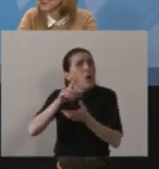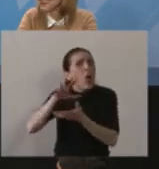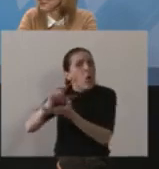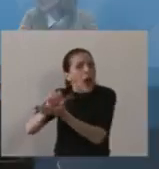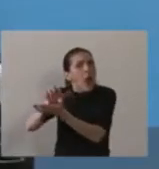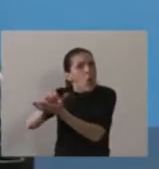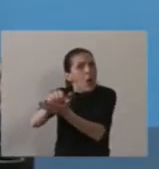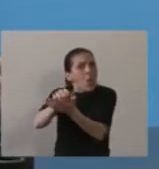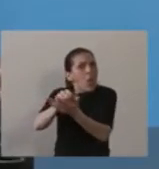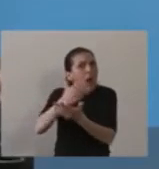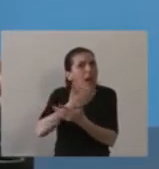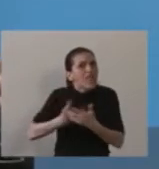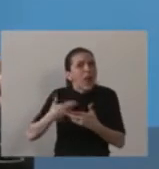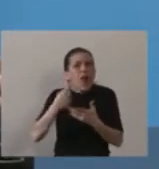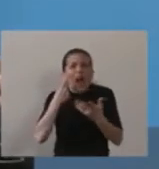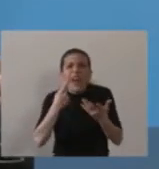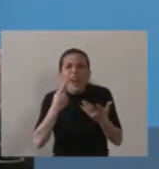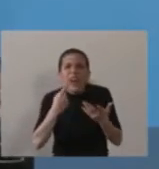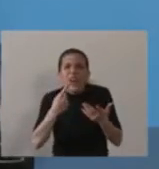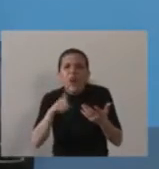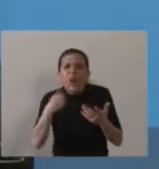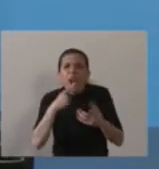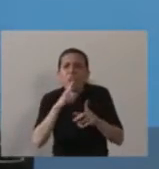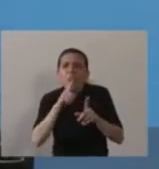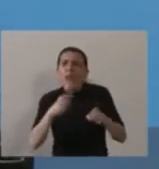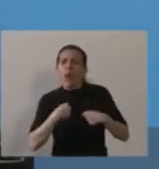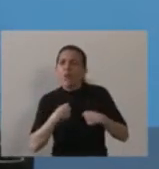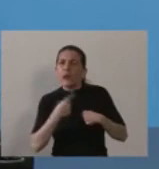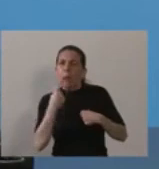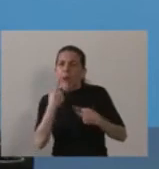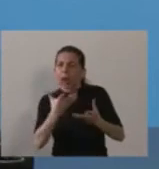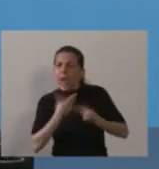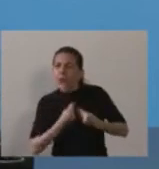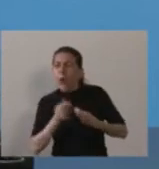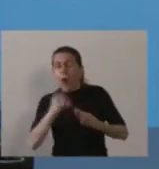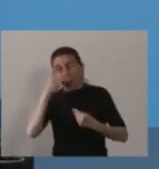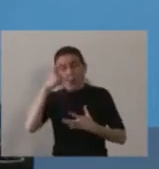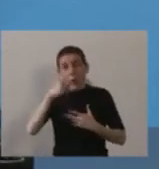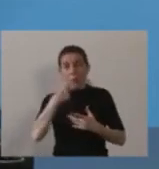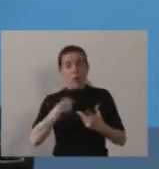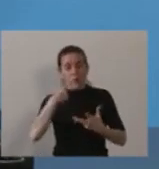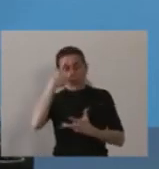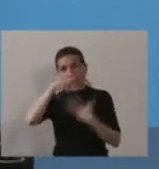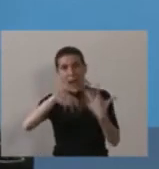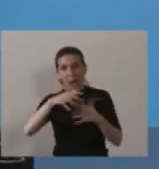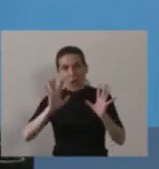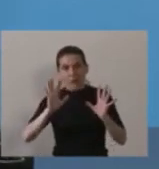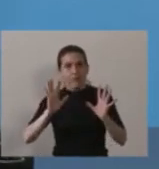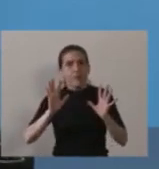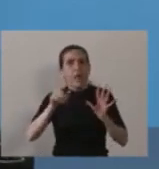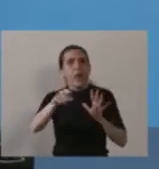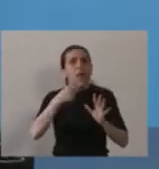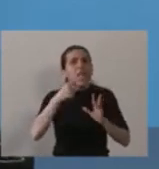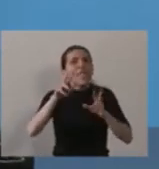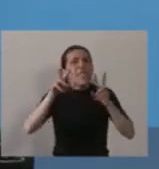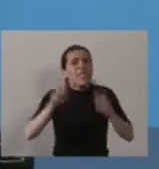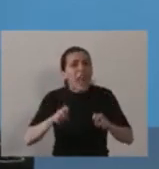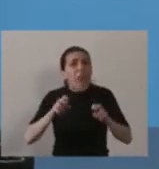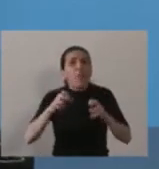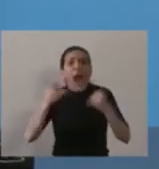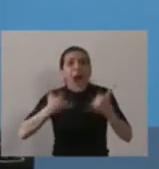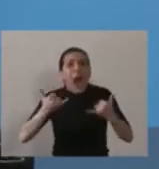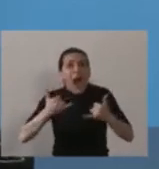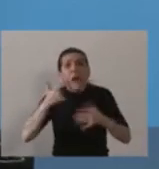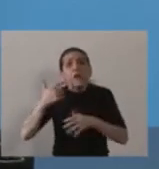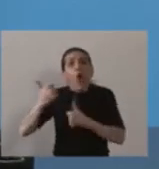una pregunta que es para ayudarme o para enloquecerme. Esta es una empresa que está en concurso preventivo, camino